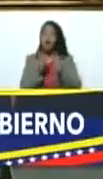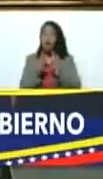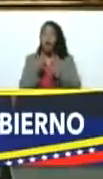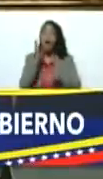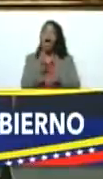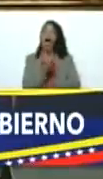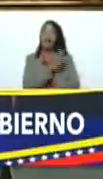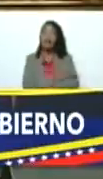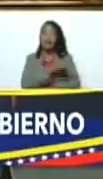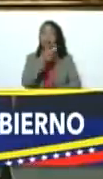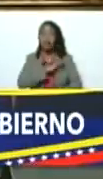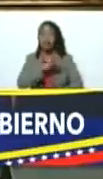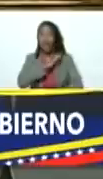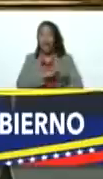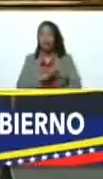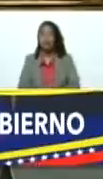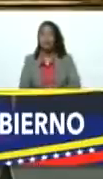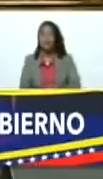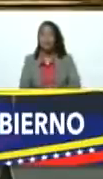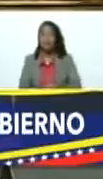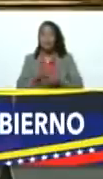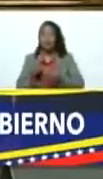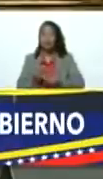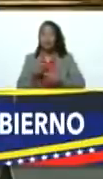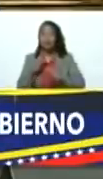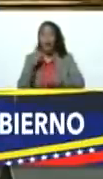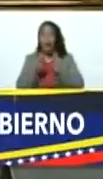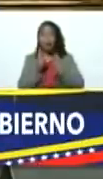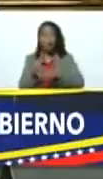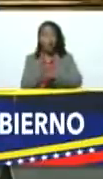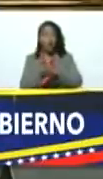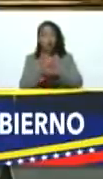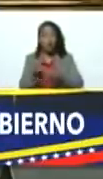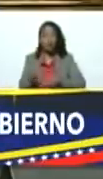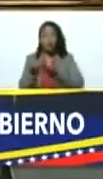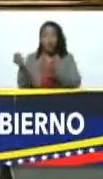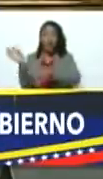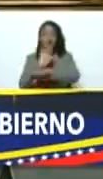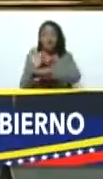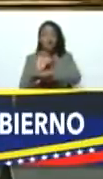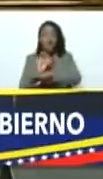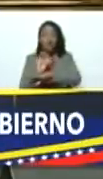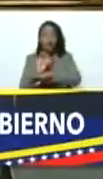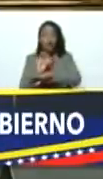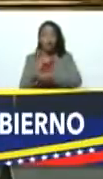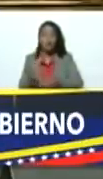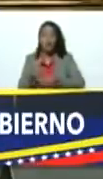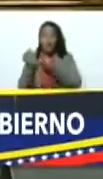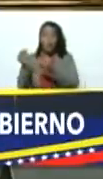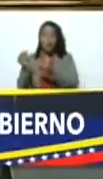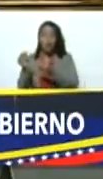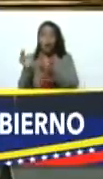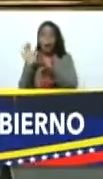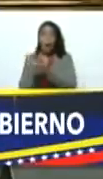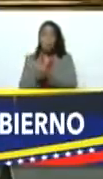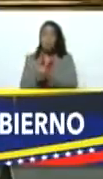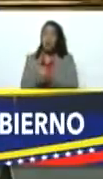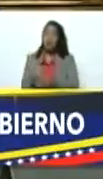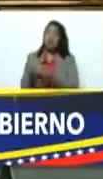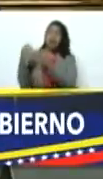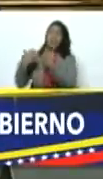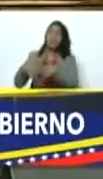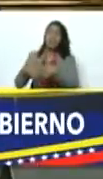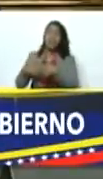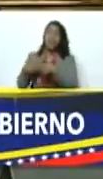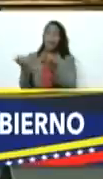socialistas que le entregué a algunos gobernadores en funciones y se le entregaron a amigotes empresarios